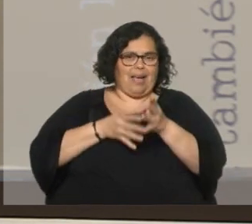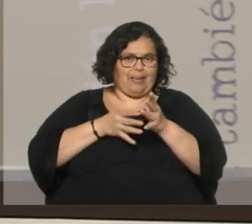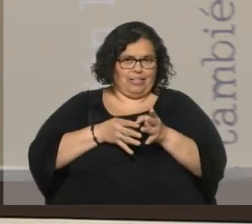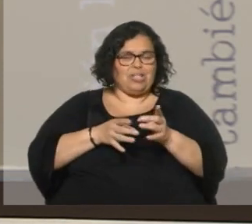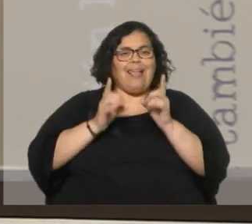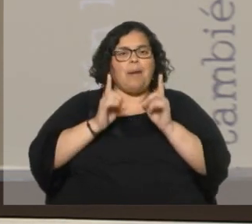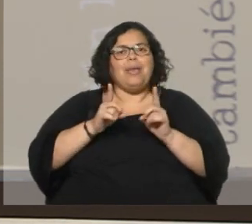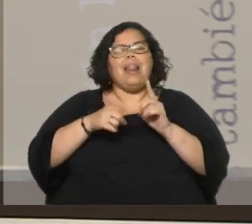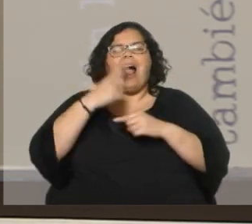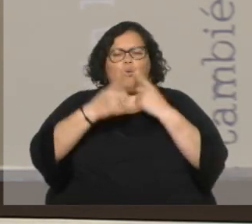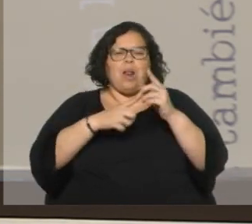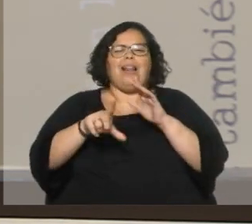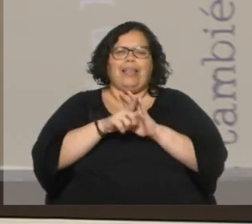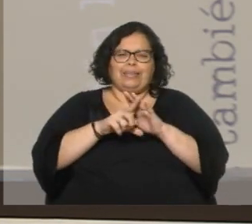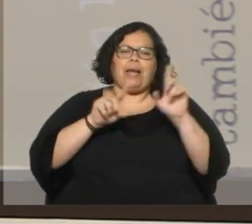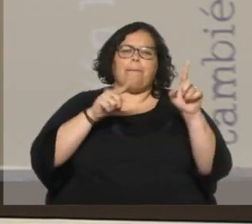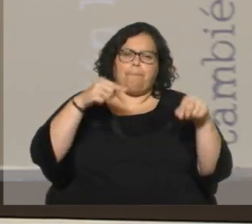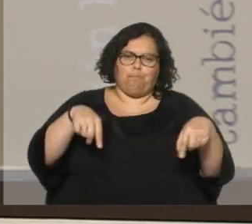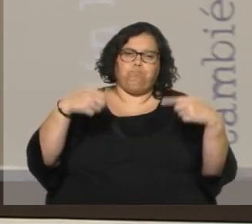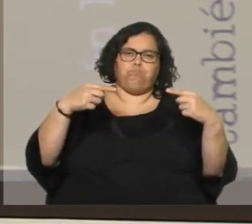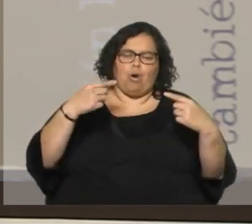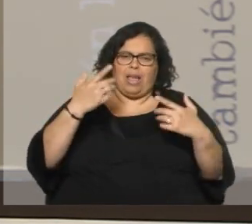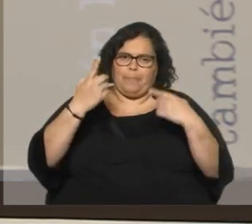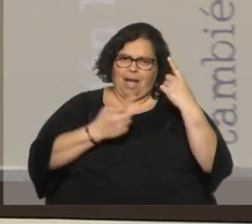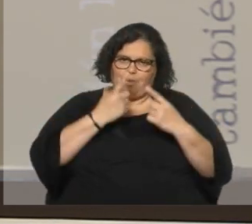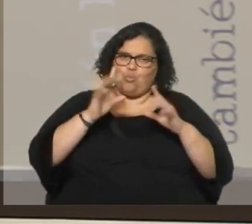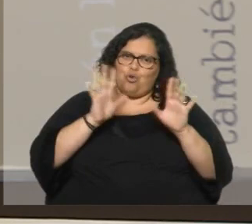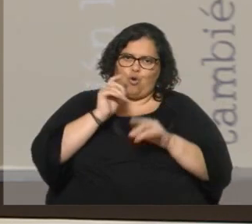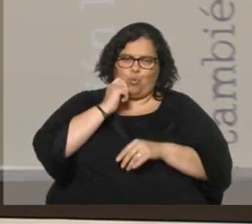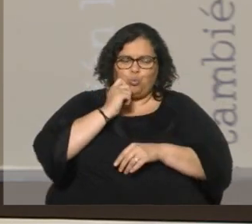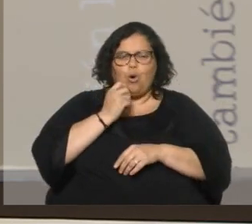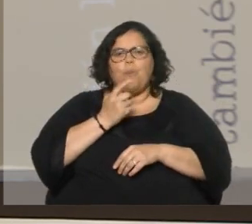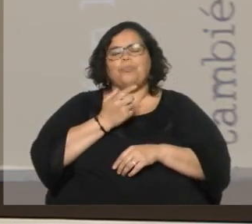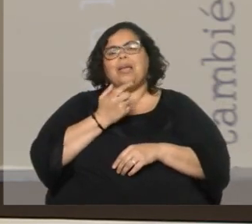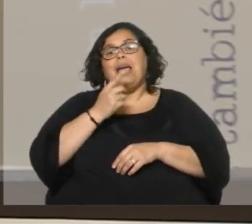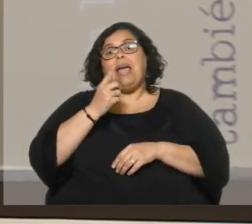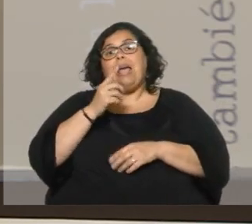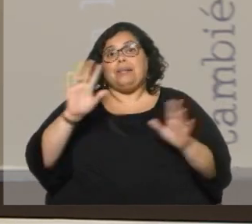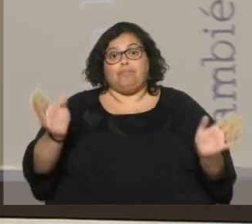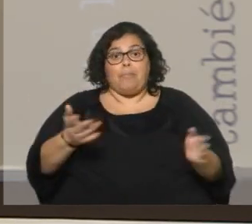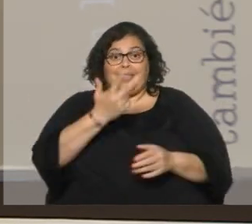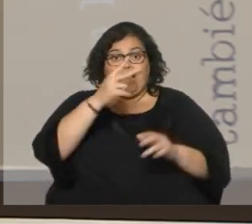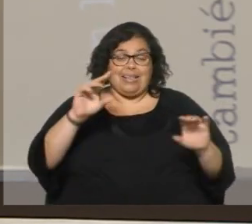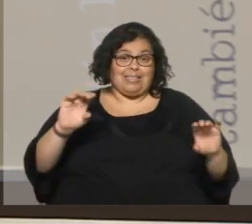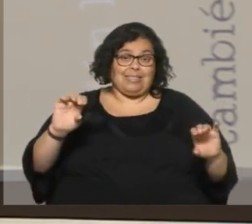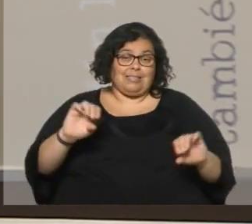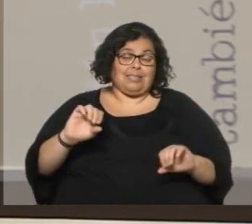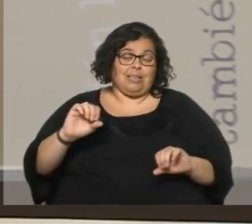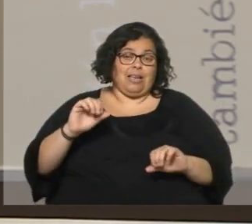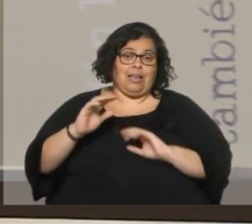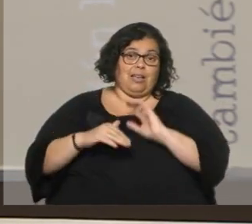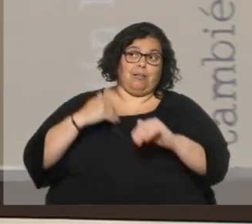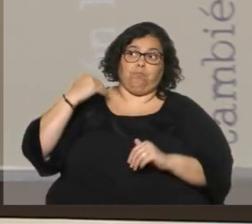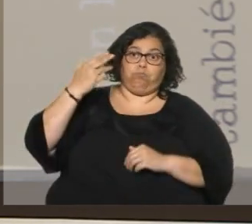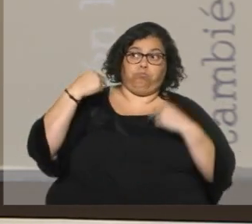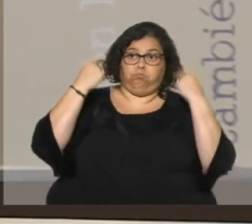las del punto final. Enfrentó, por lo menos, levantó tres levantamientos militares y la toma en la tablada de un